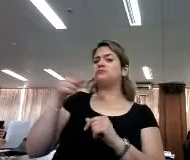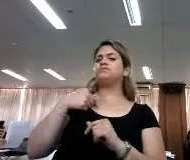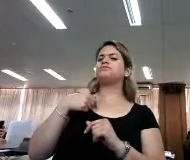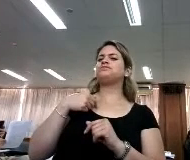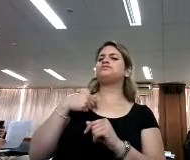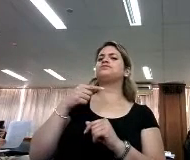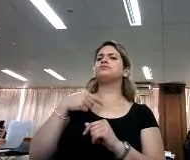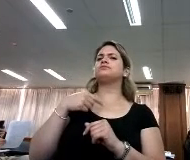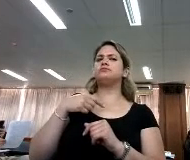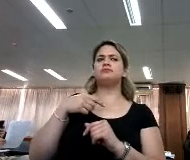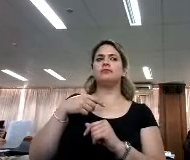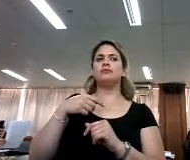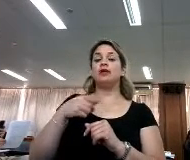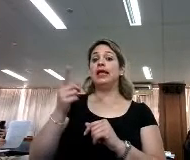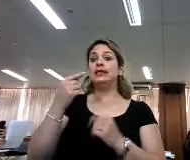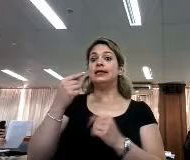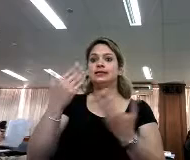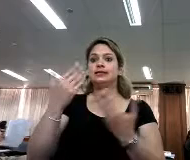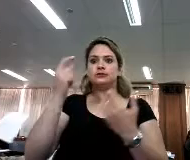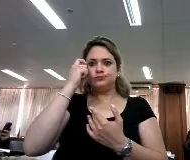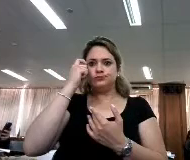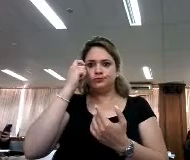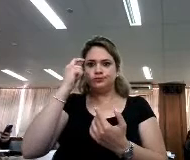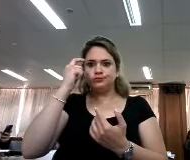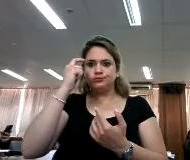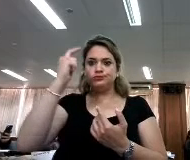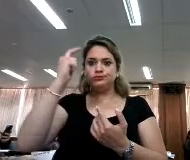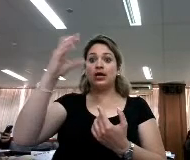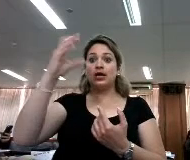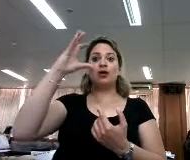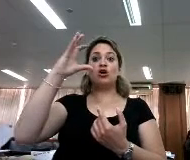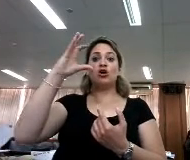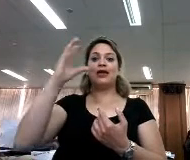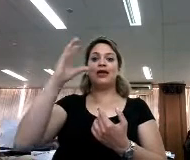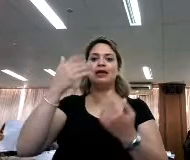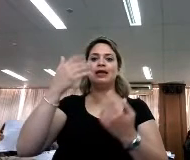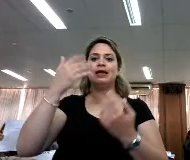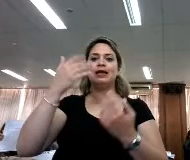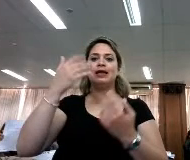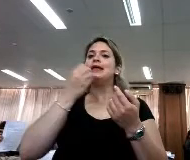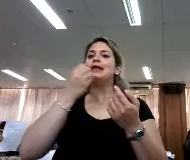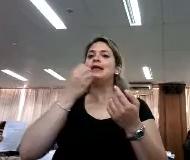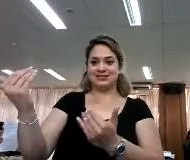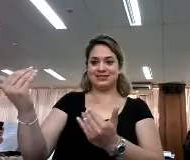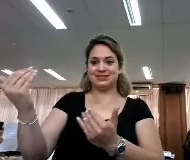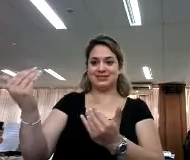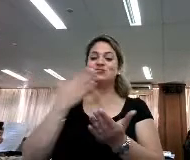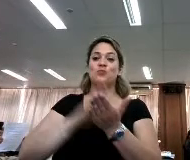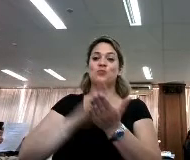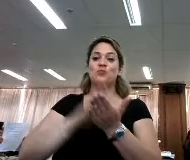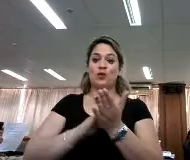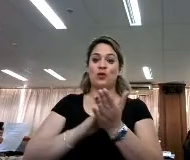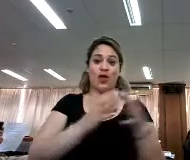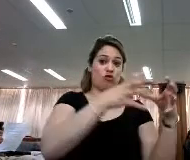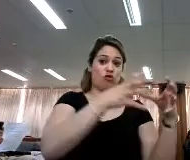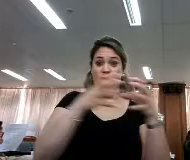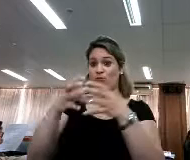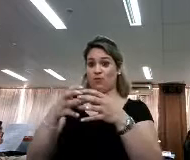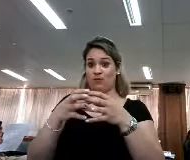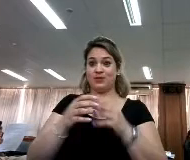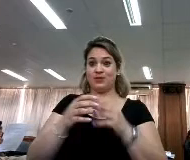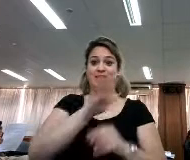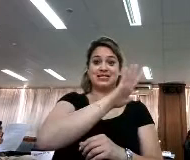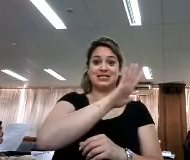cerrado la capacidad de recordar cosas es mayor, hicieron un experimento con dos grupos de 50